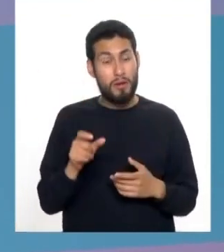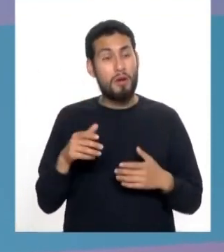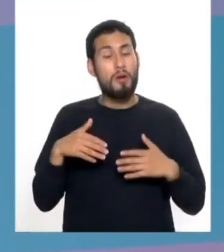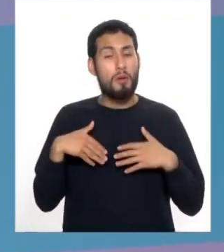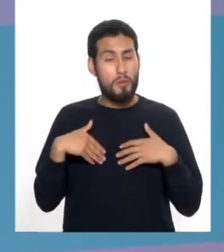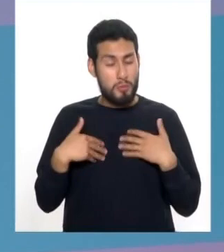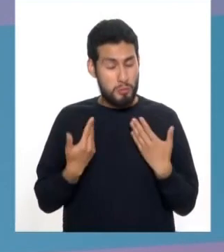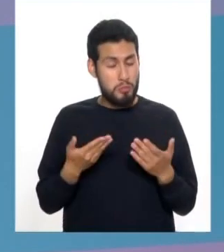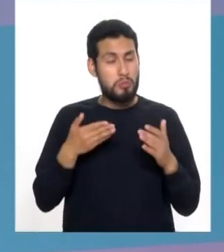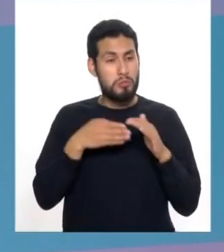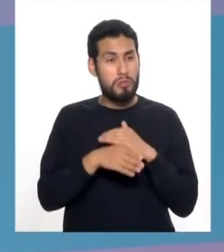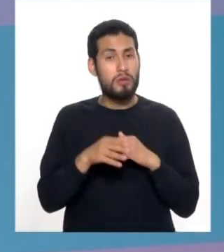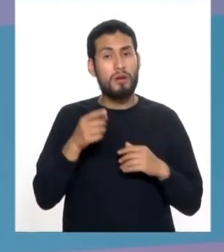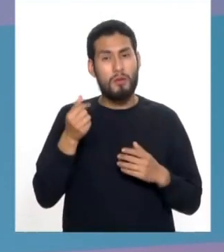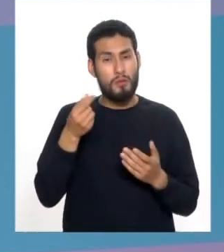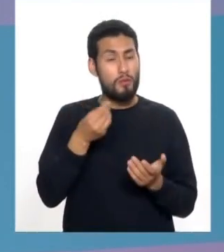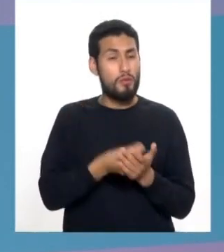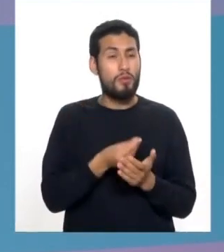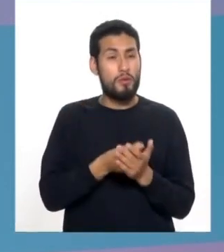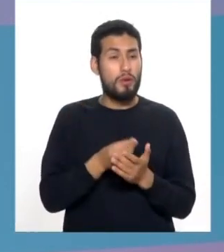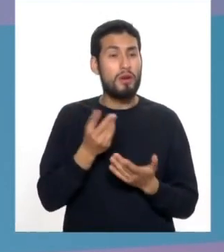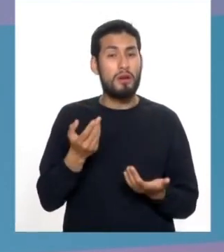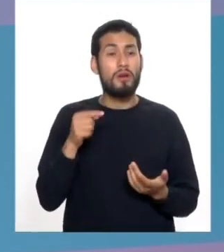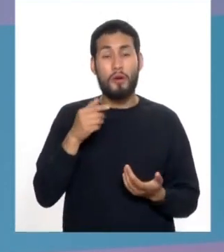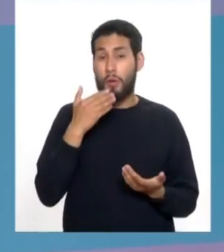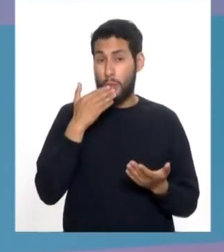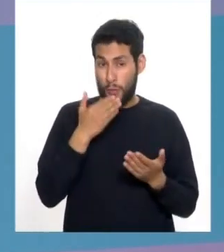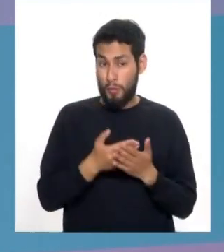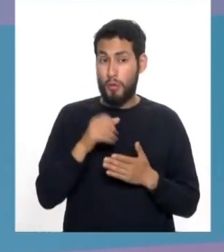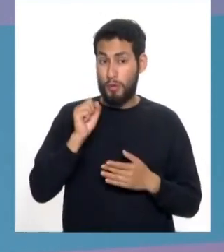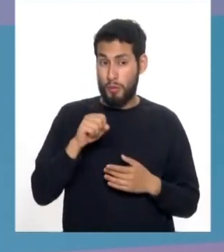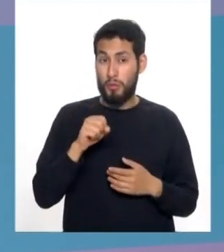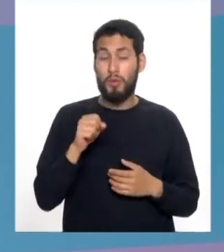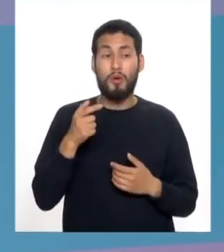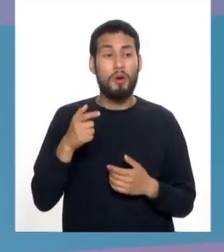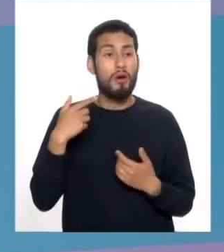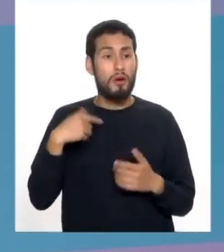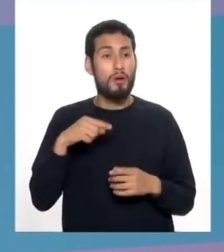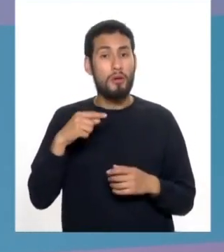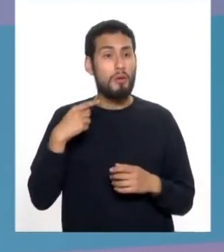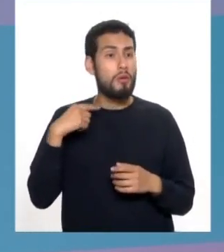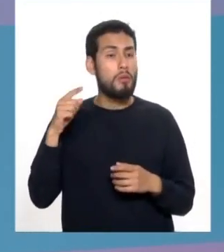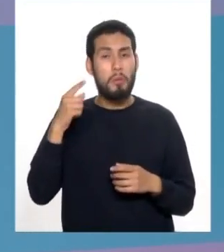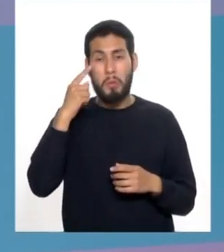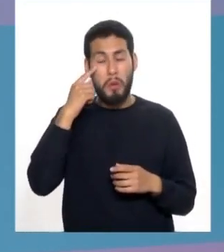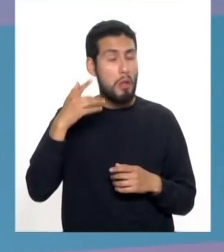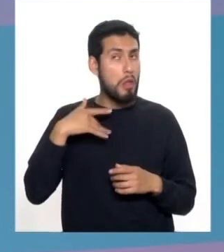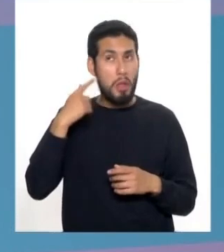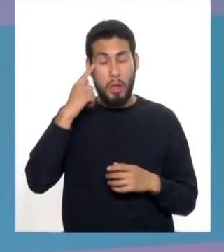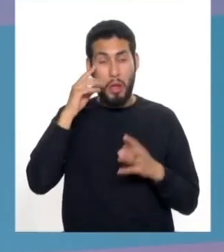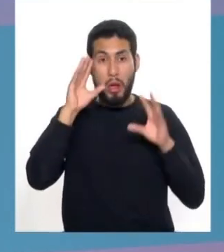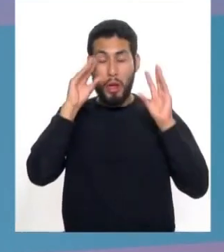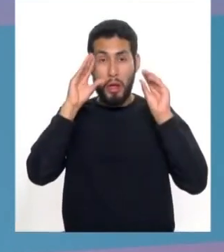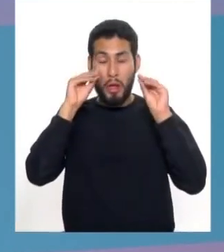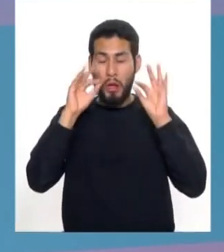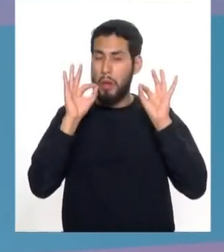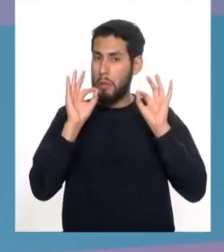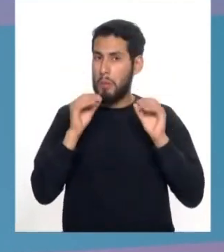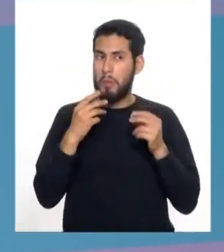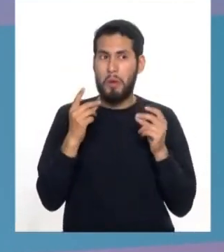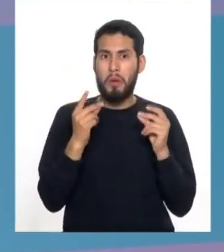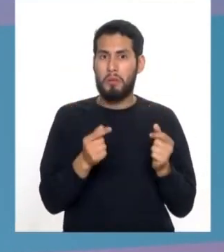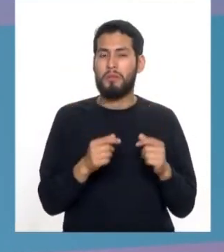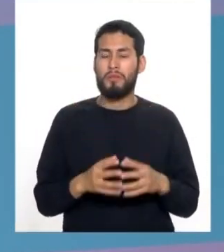acceder a ella, porque el resultado es muy bueno, mínimas o ninguna molestia, la recuperación es muy rápida.